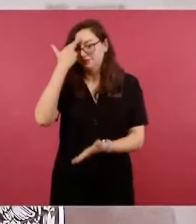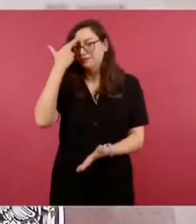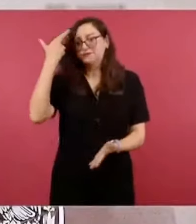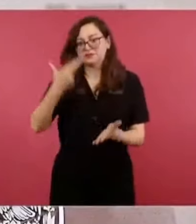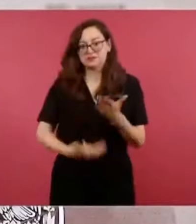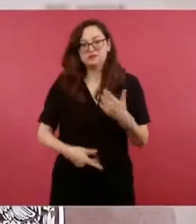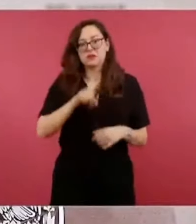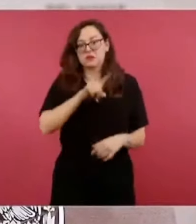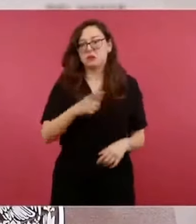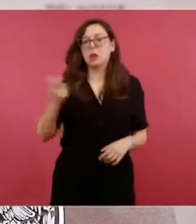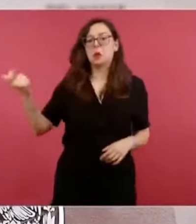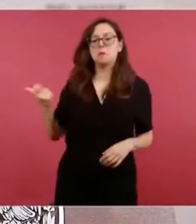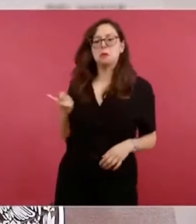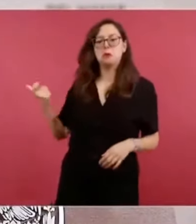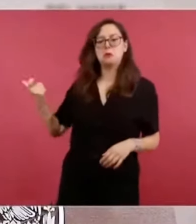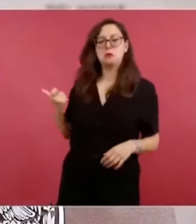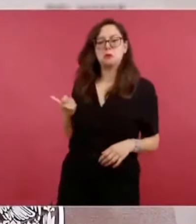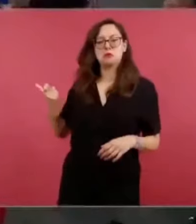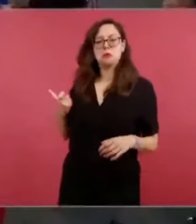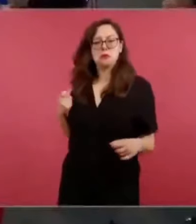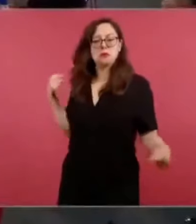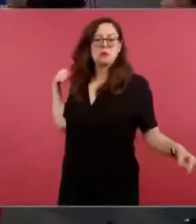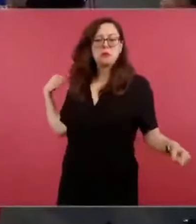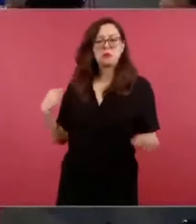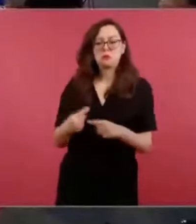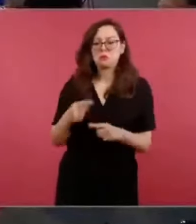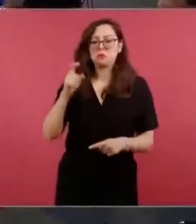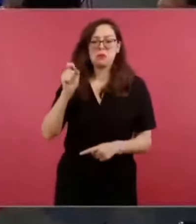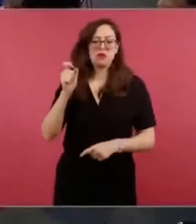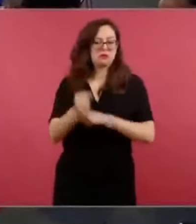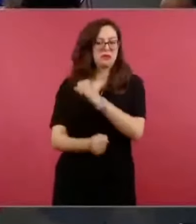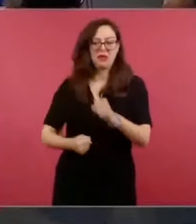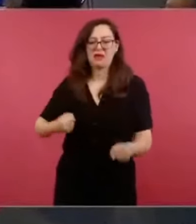el recurso. Perdón, no sé quién preguntó atrás.